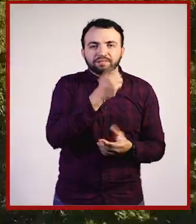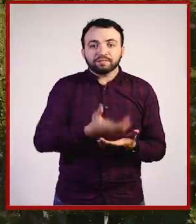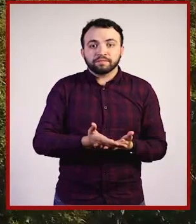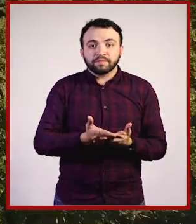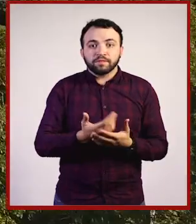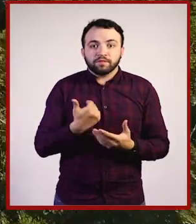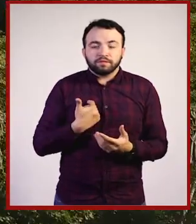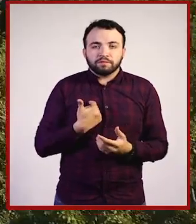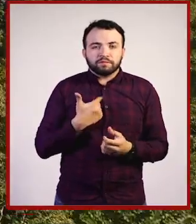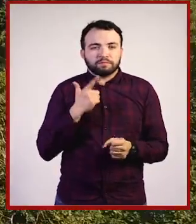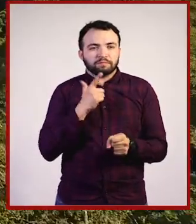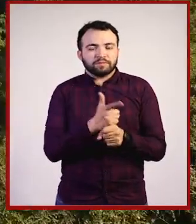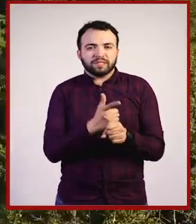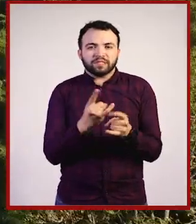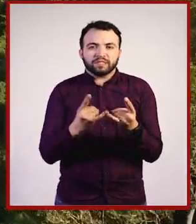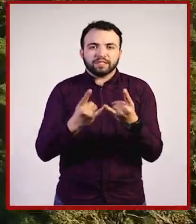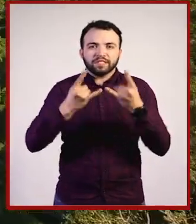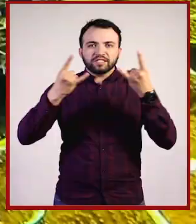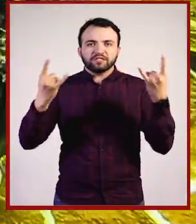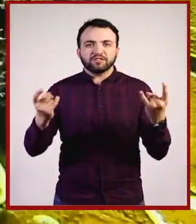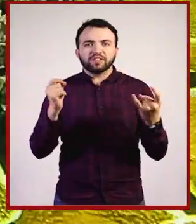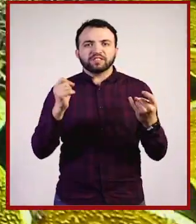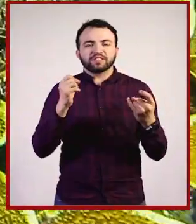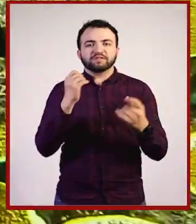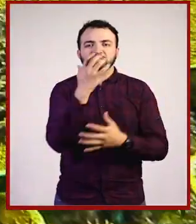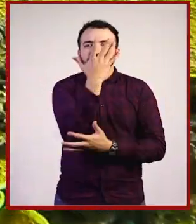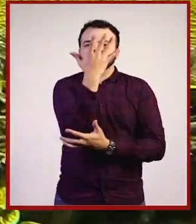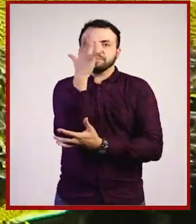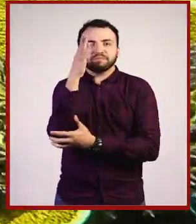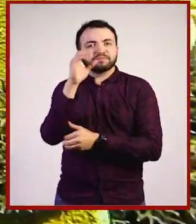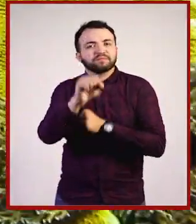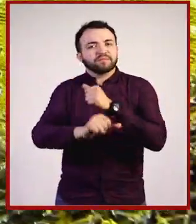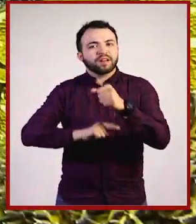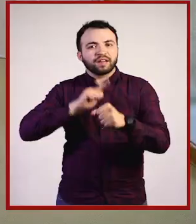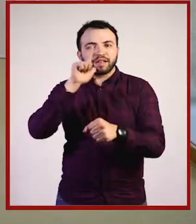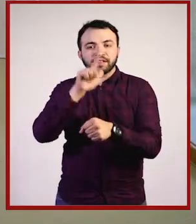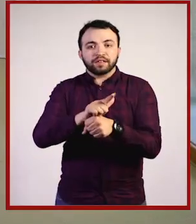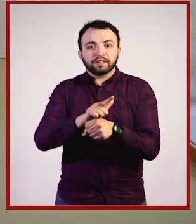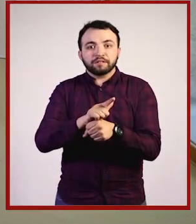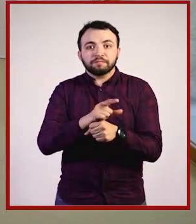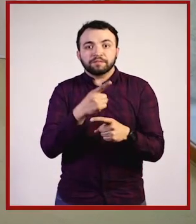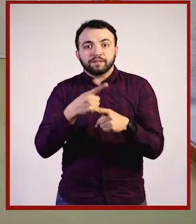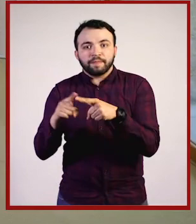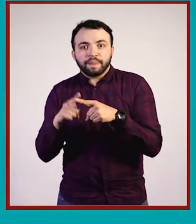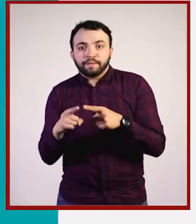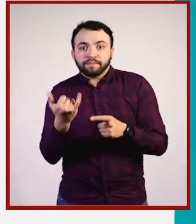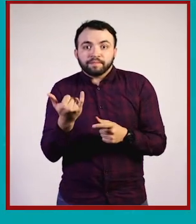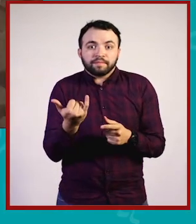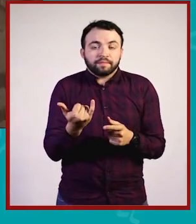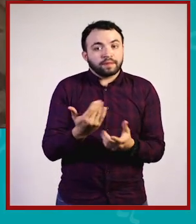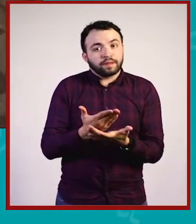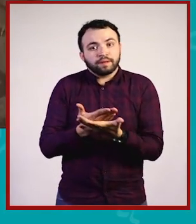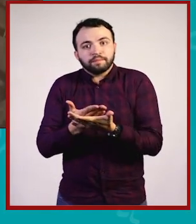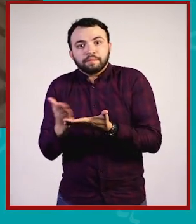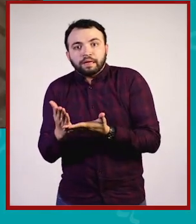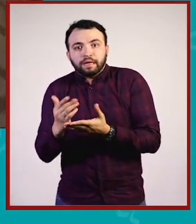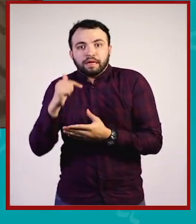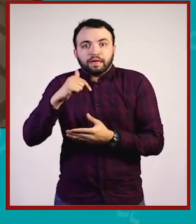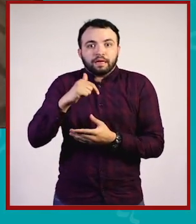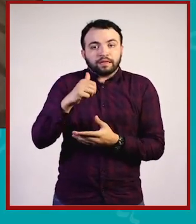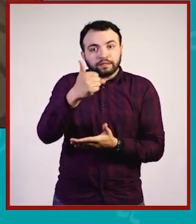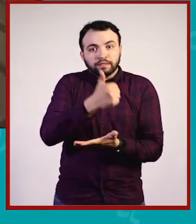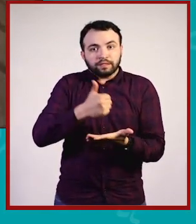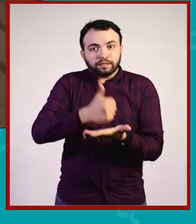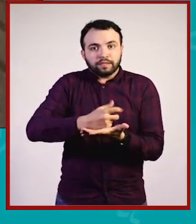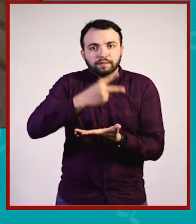de compromiso con la biodiversidad y el cuidado de especies animales. Además, un capítulo de la Ciudad de México en el tiempo